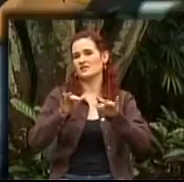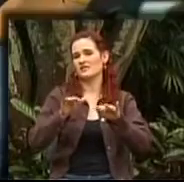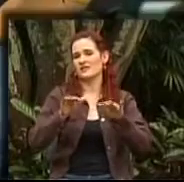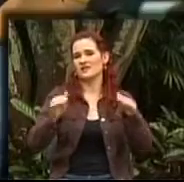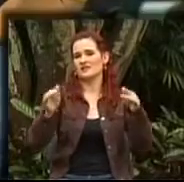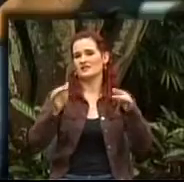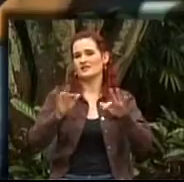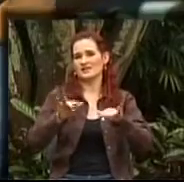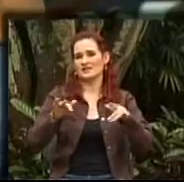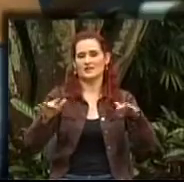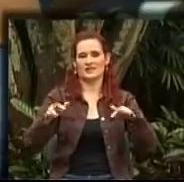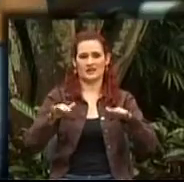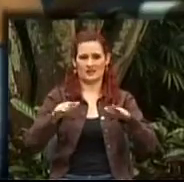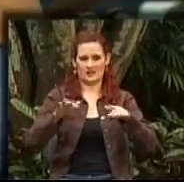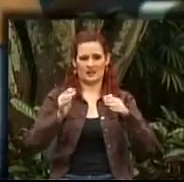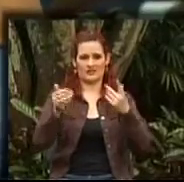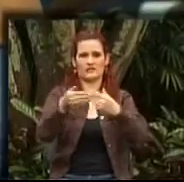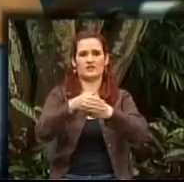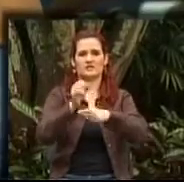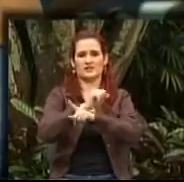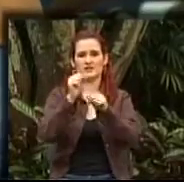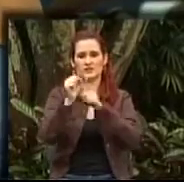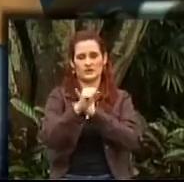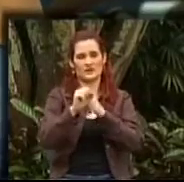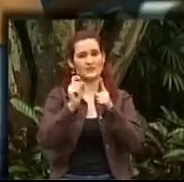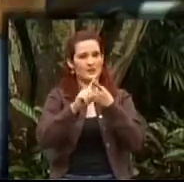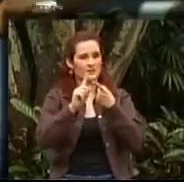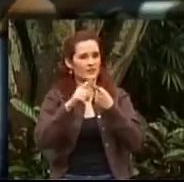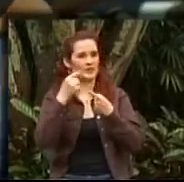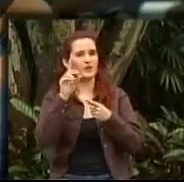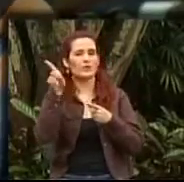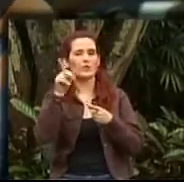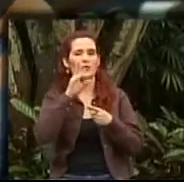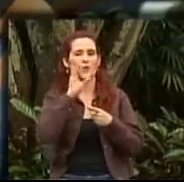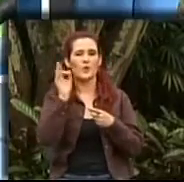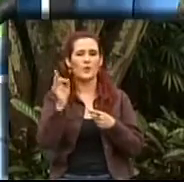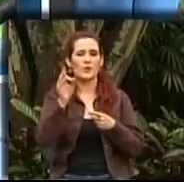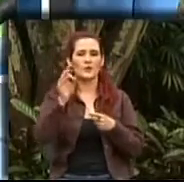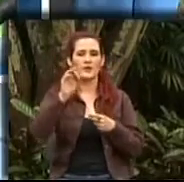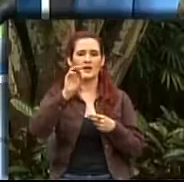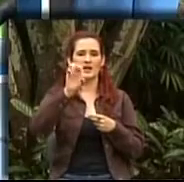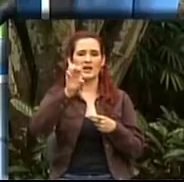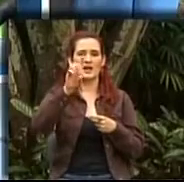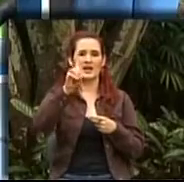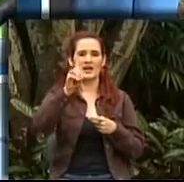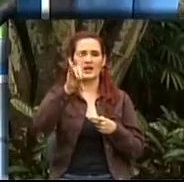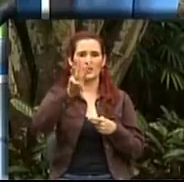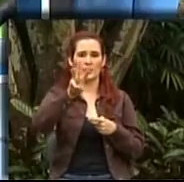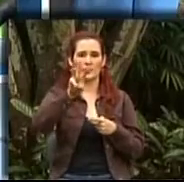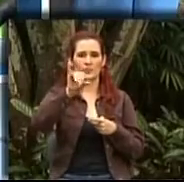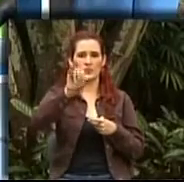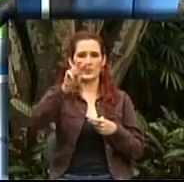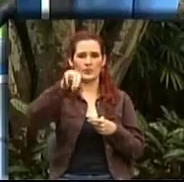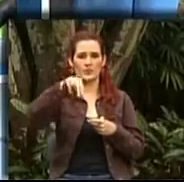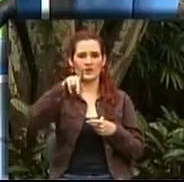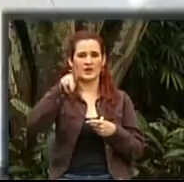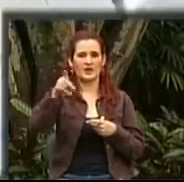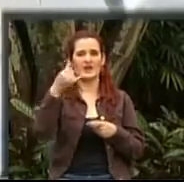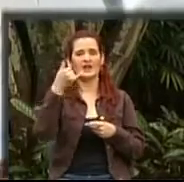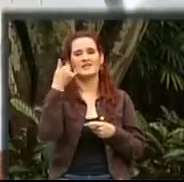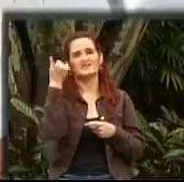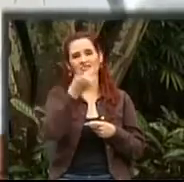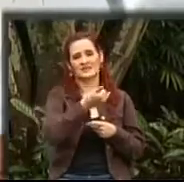con inquietudes que usted nos va a ayudar a resolver. Pero primero la llamada, doctora Beatriz. Sí, es el señor Edwin Quiceno de San Antonio de Prado. Buenos días,